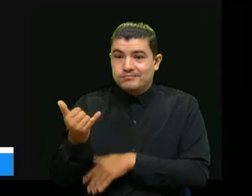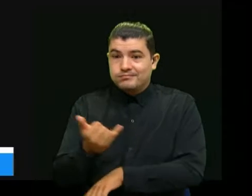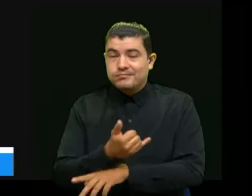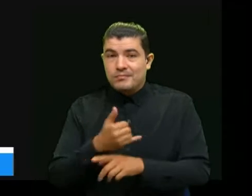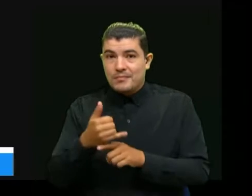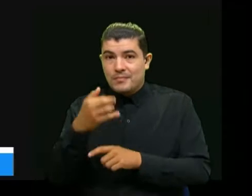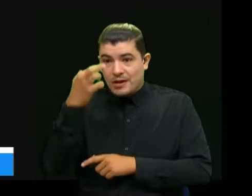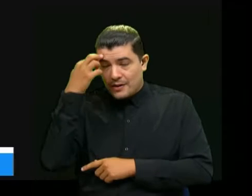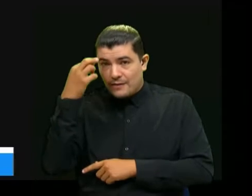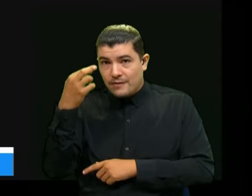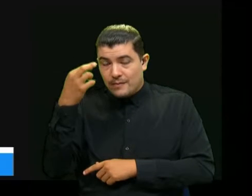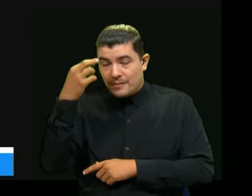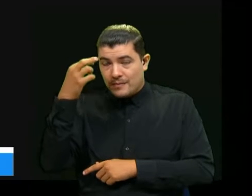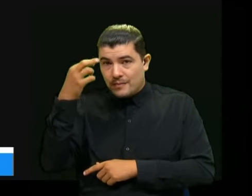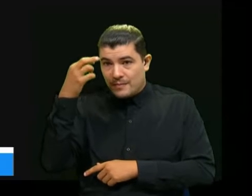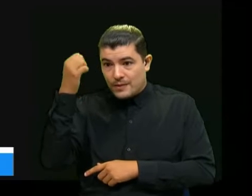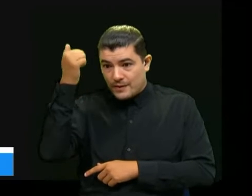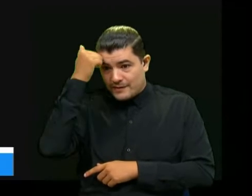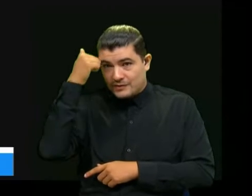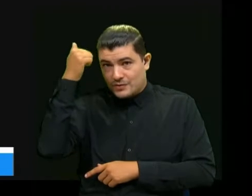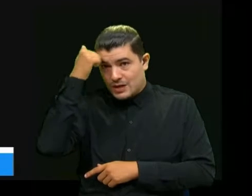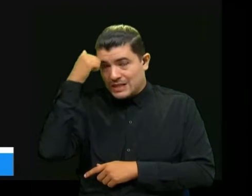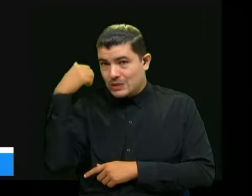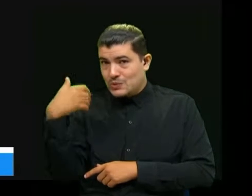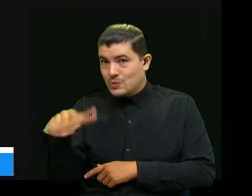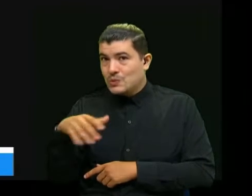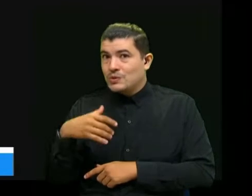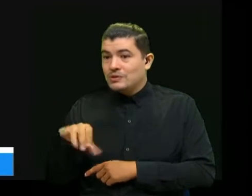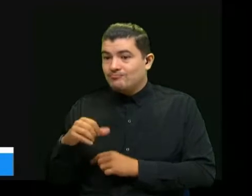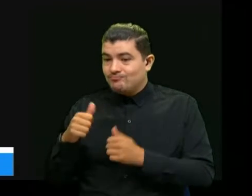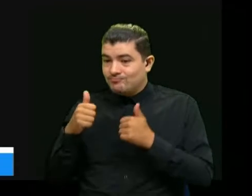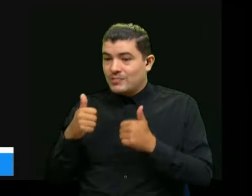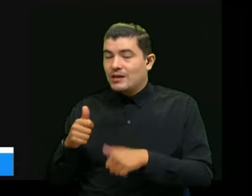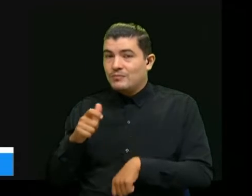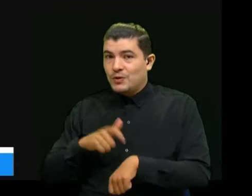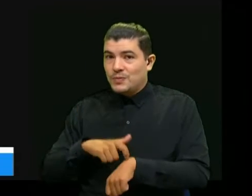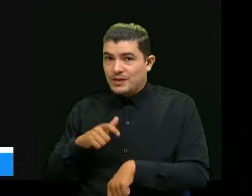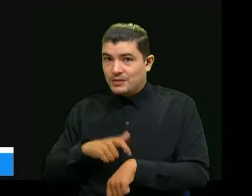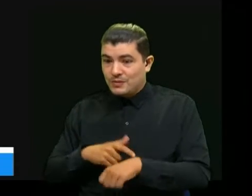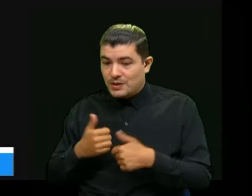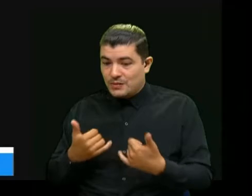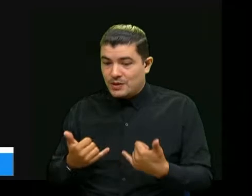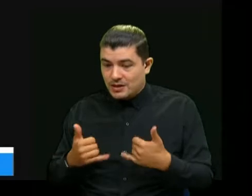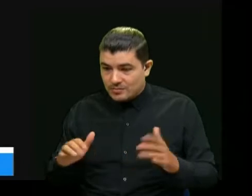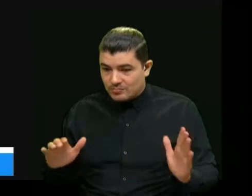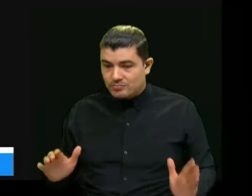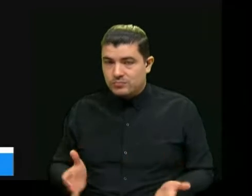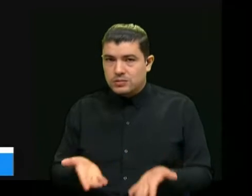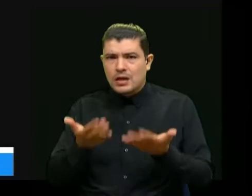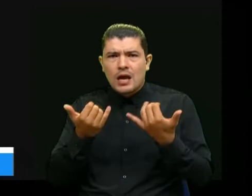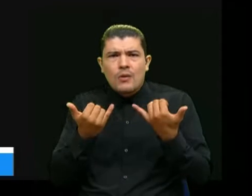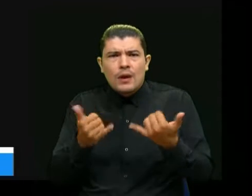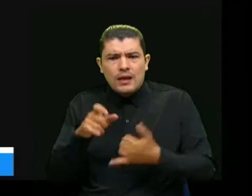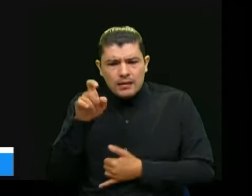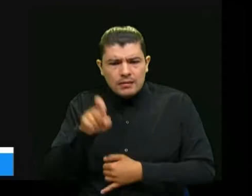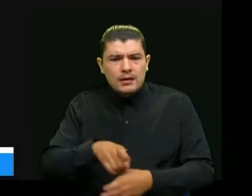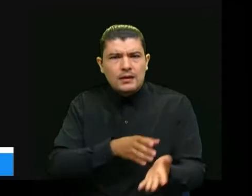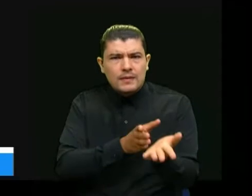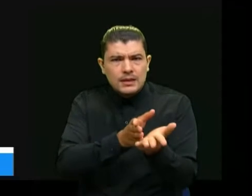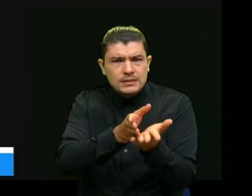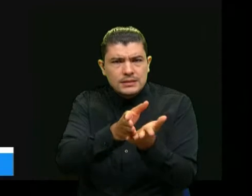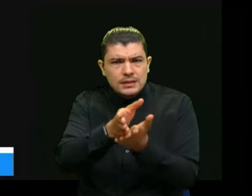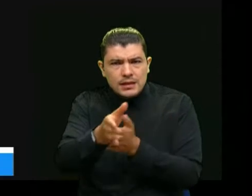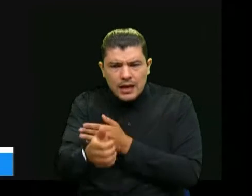sacaron adelante de muy buena manera el momento que vivimos ahora tenemos que seguir dando mucho